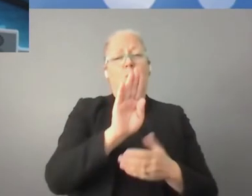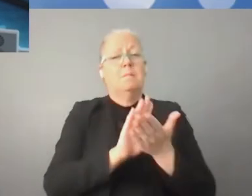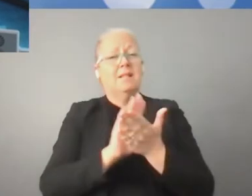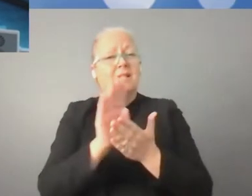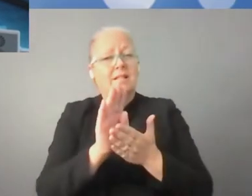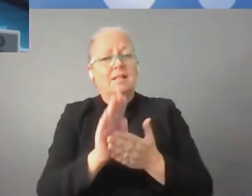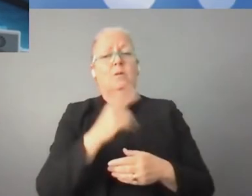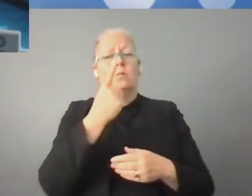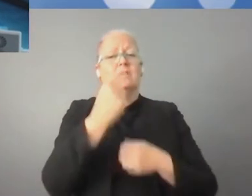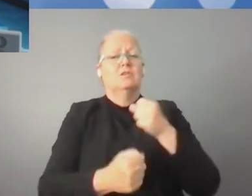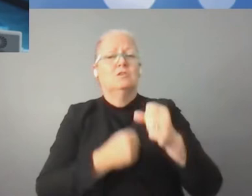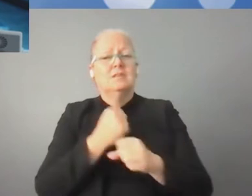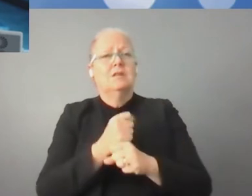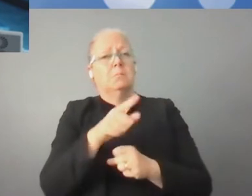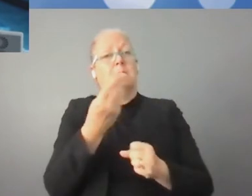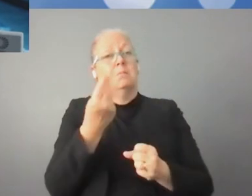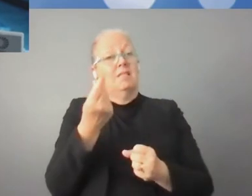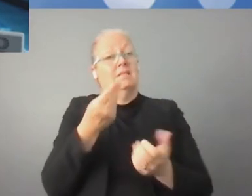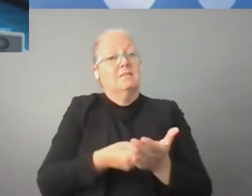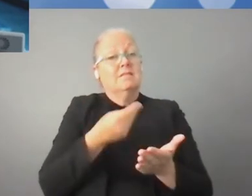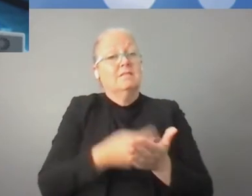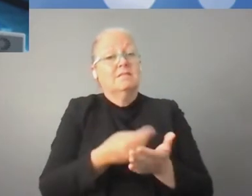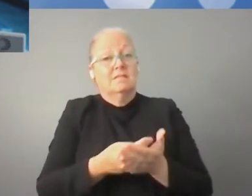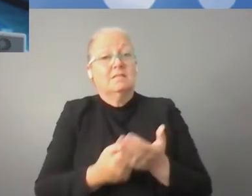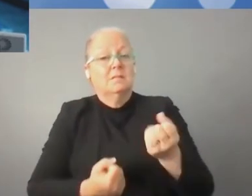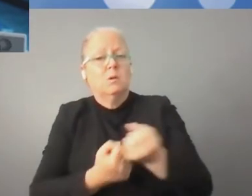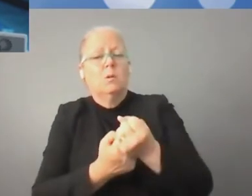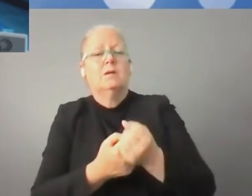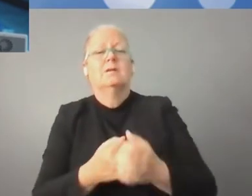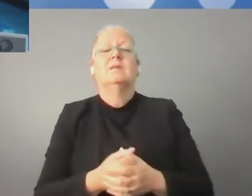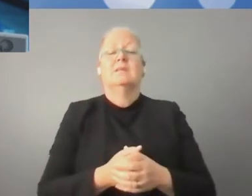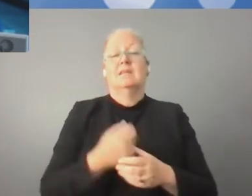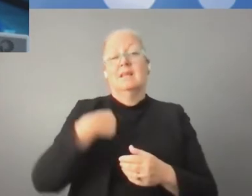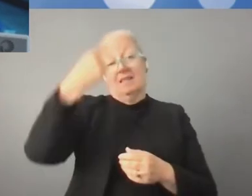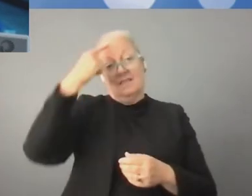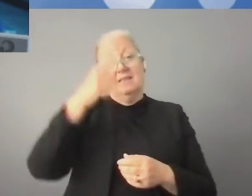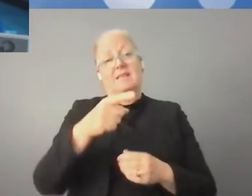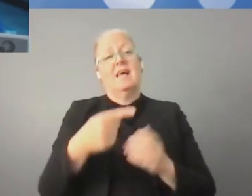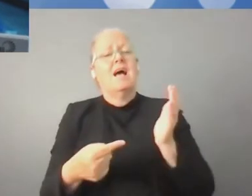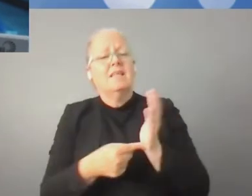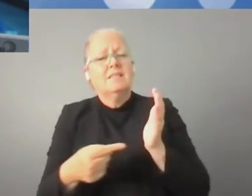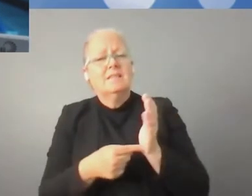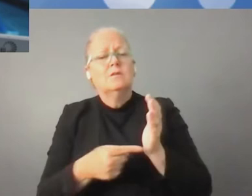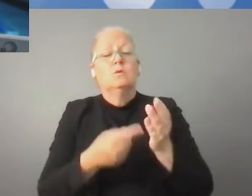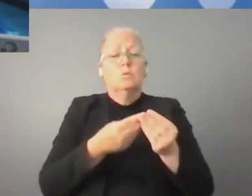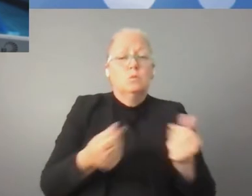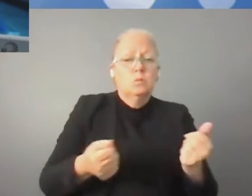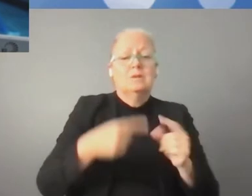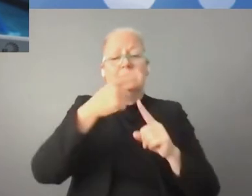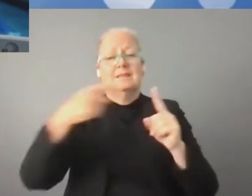que permiten encontrar a aquellas empresas que implementan las más